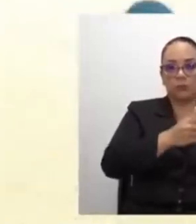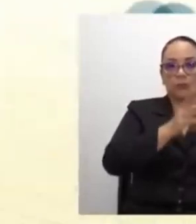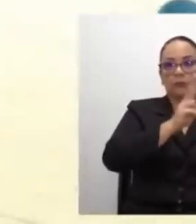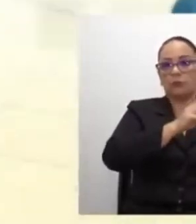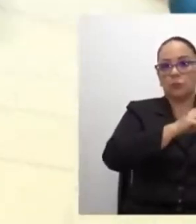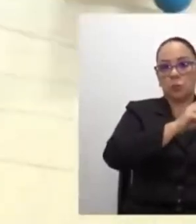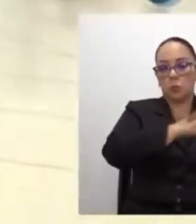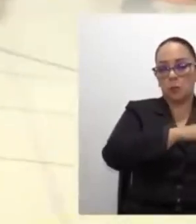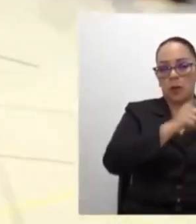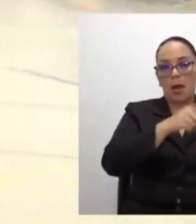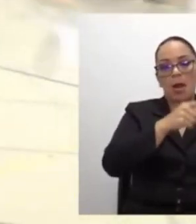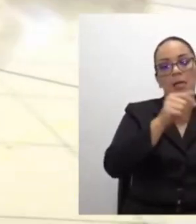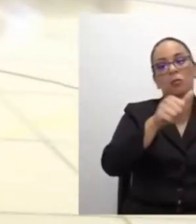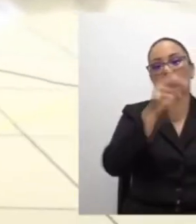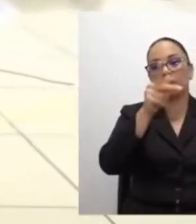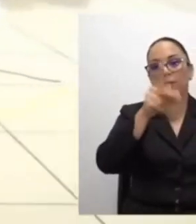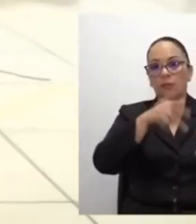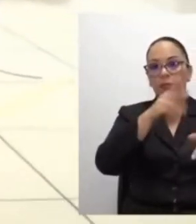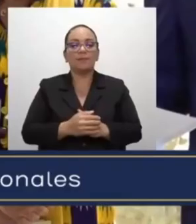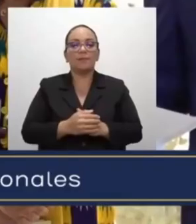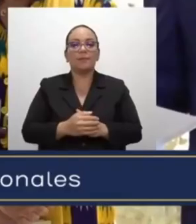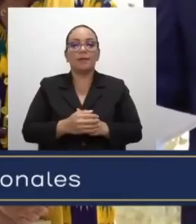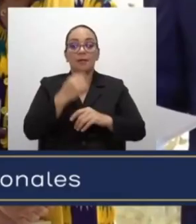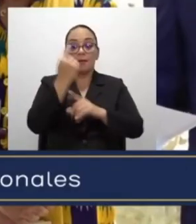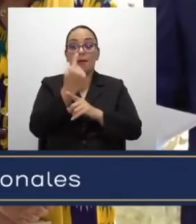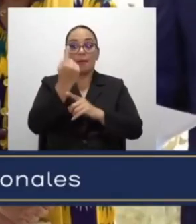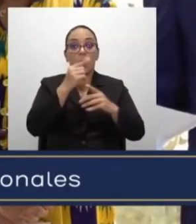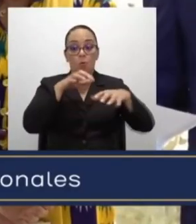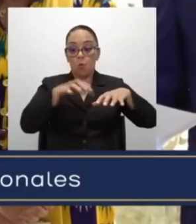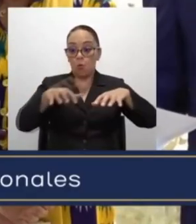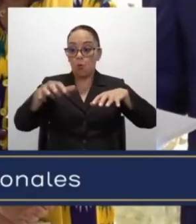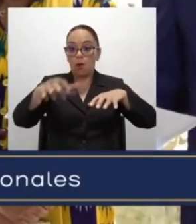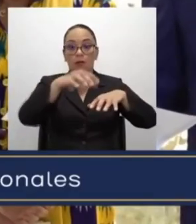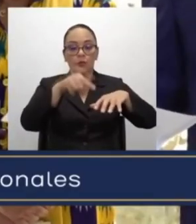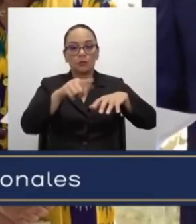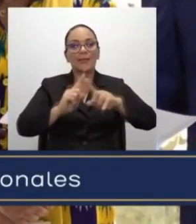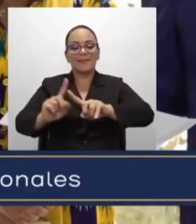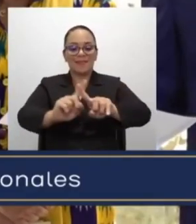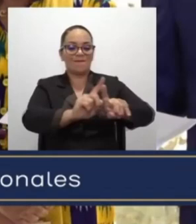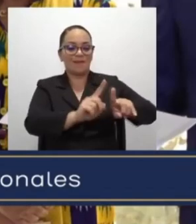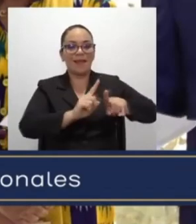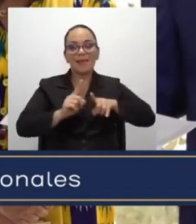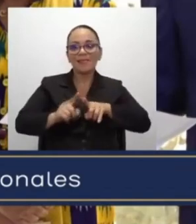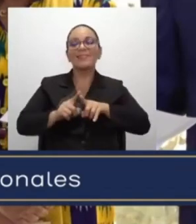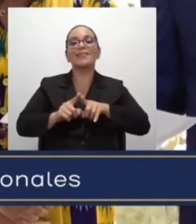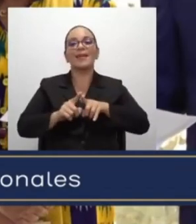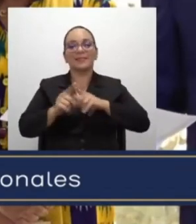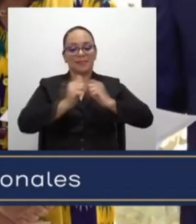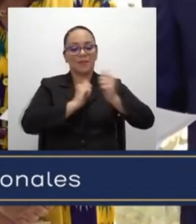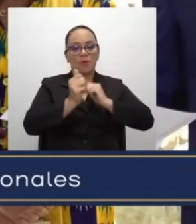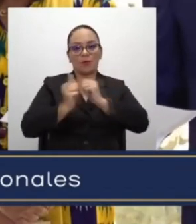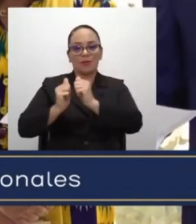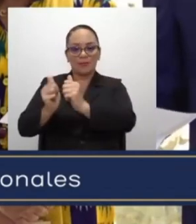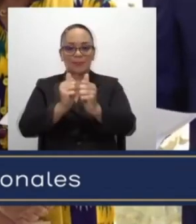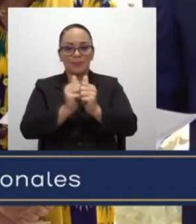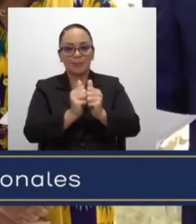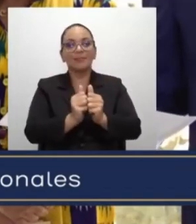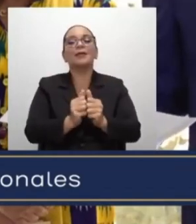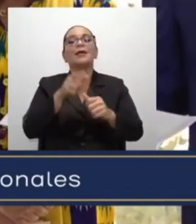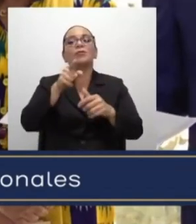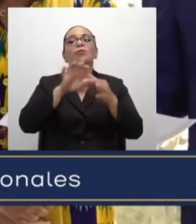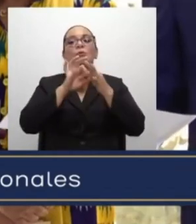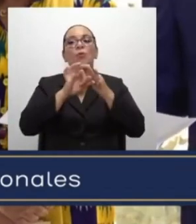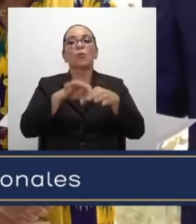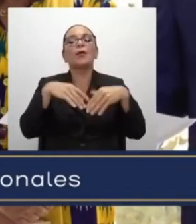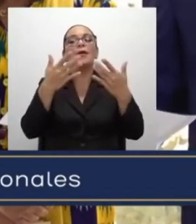organización de estos Juegos. Cada uno de esos cantones va a albergar distintas disciplinas deportivas, esto de conformidad a la